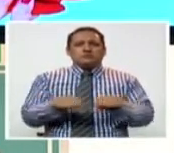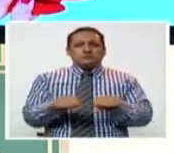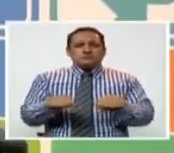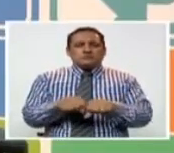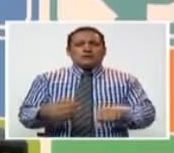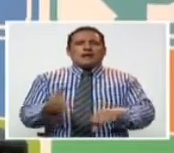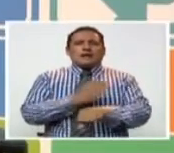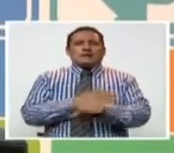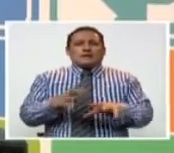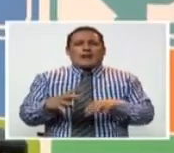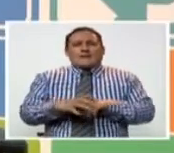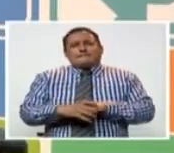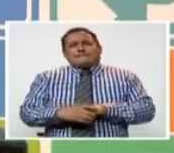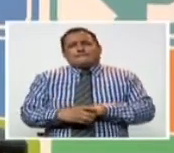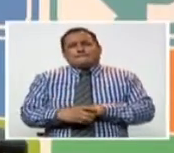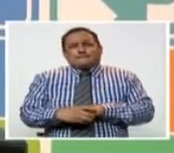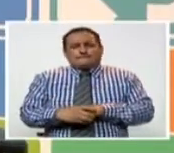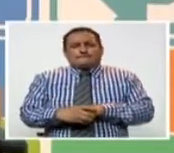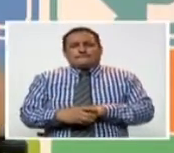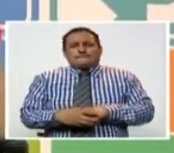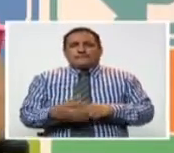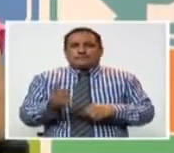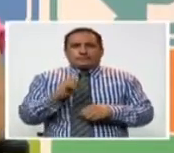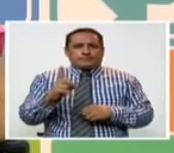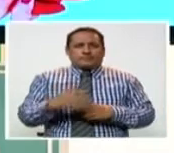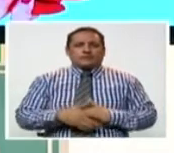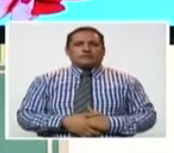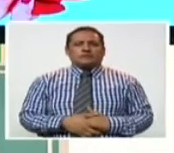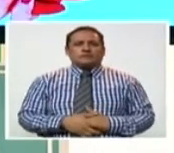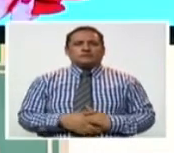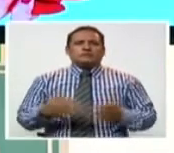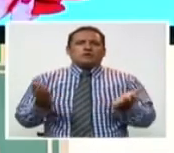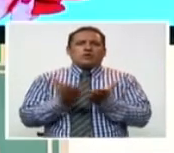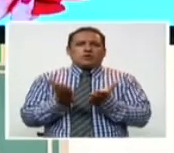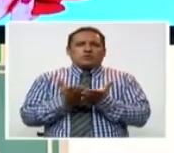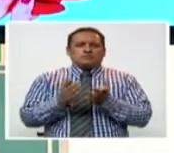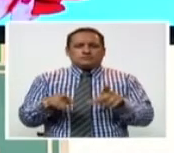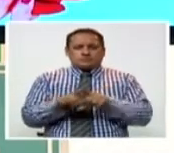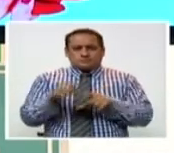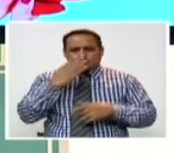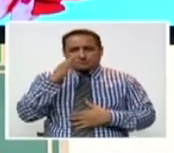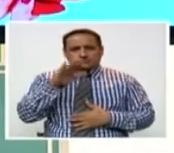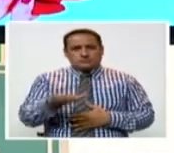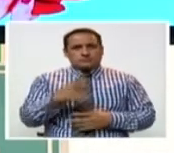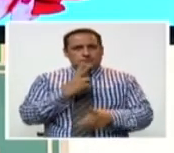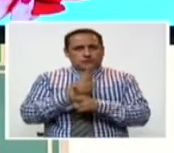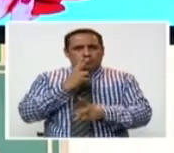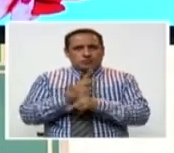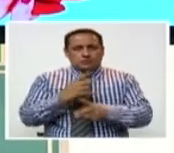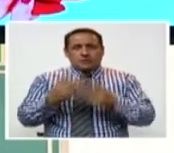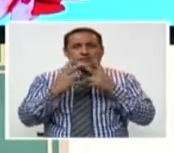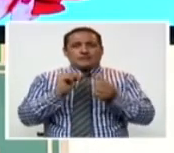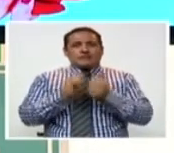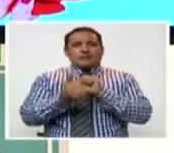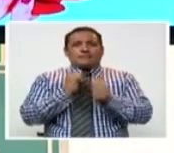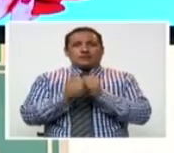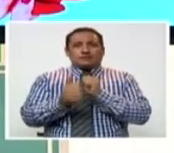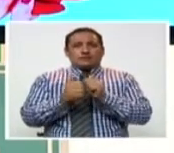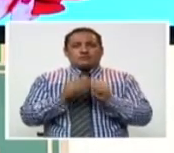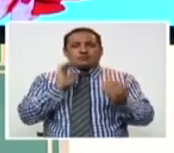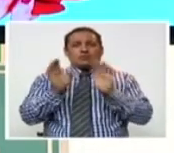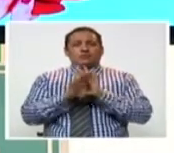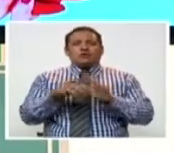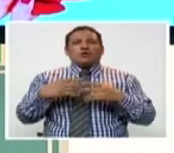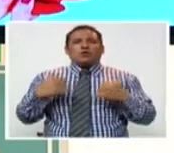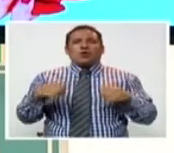zapatos, como usted decía, que no sean apretados porque le causan moretones. En el colegio es un niño que debe tener precauciones con los deportes de